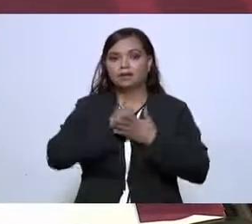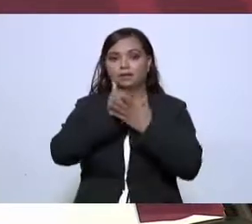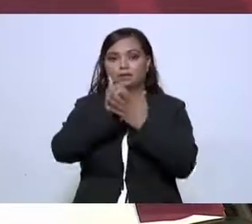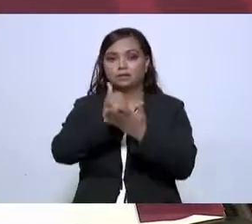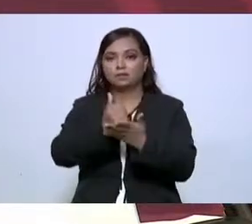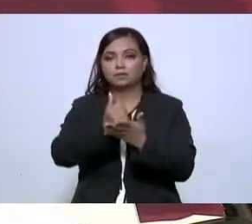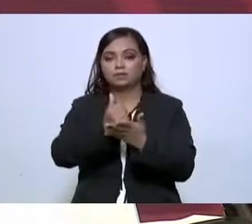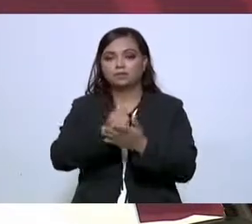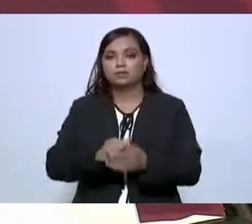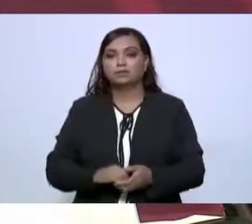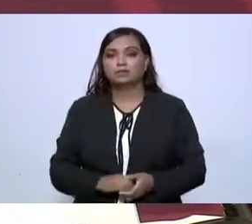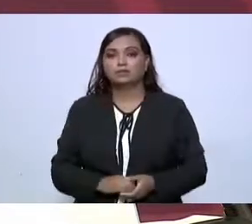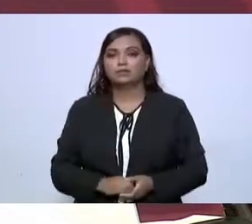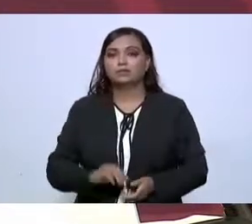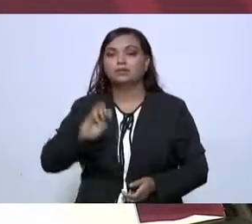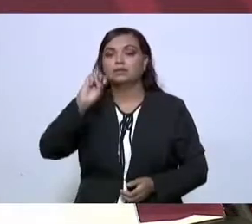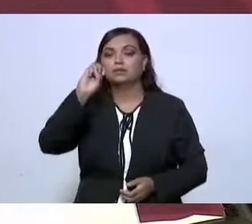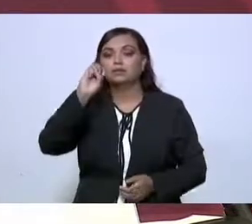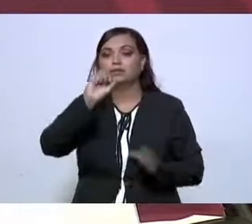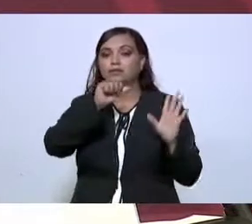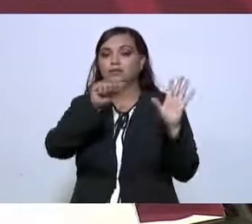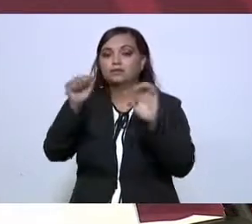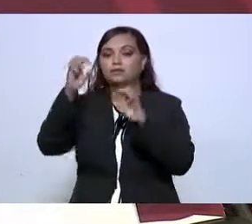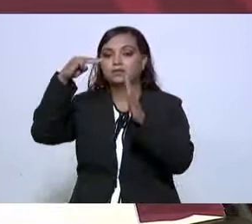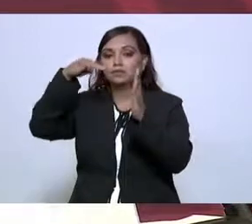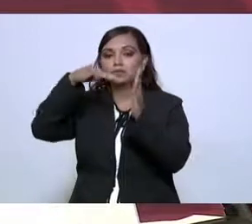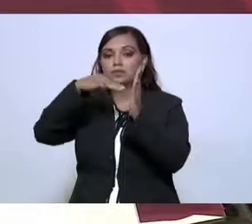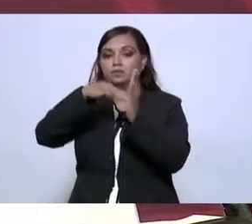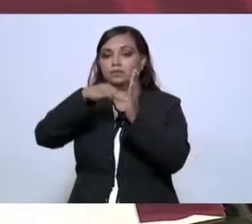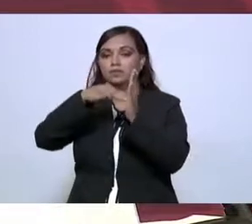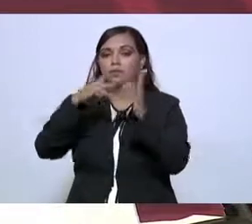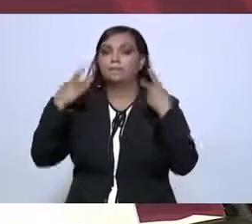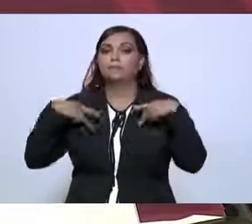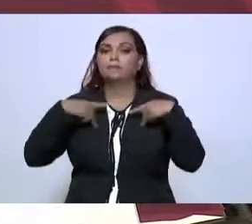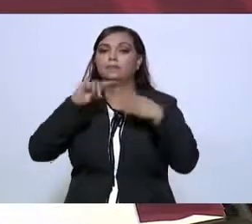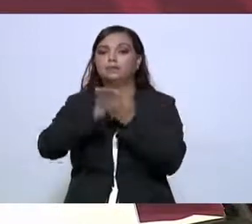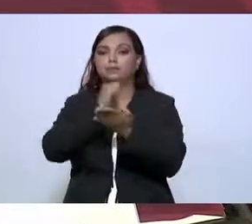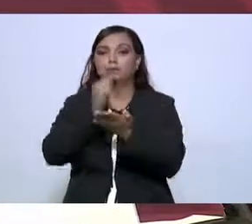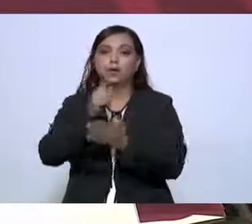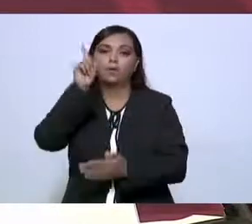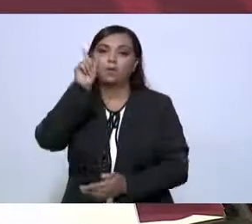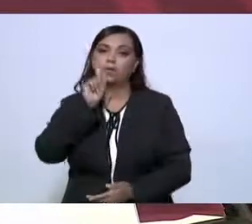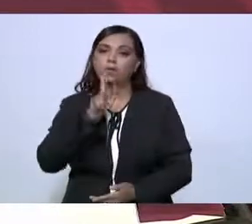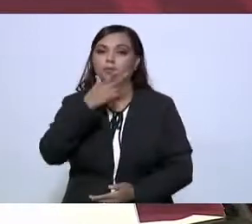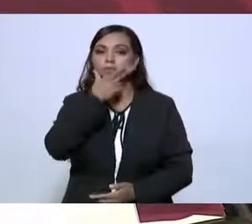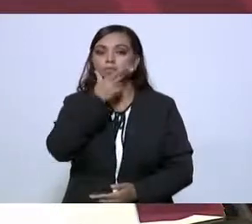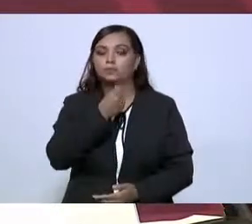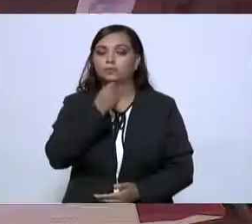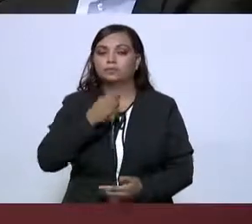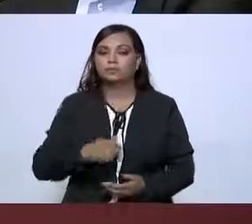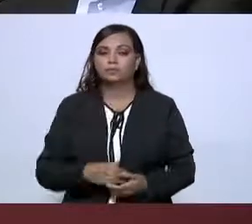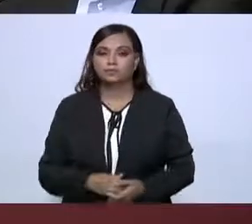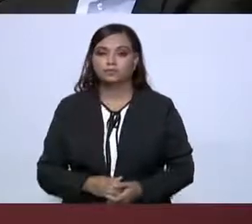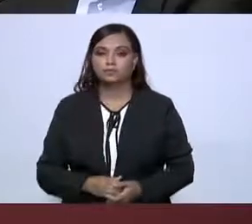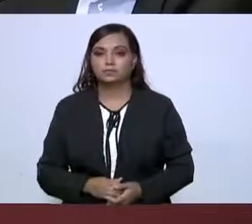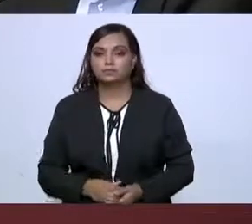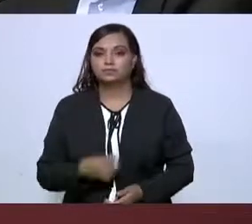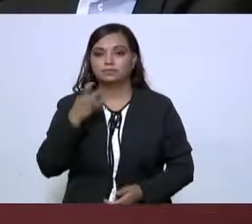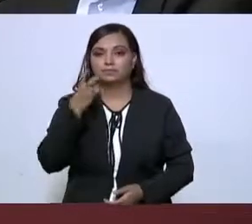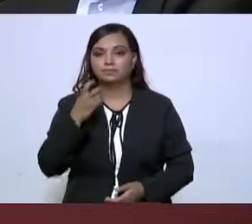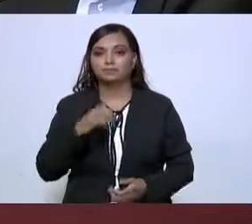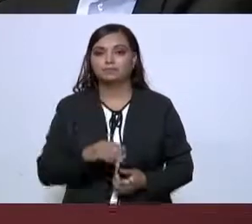de 600 mil tamaulipecos, mujeres y hombres. Esto